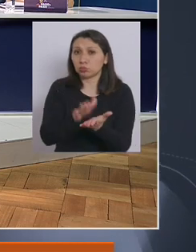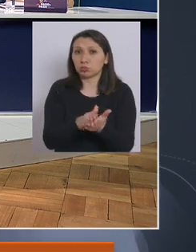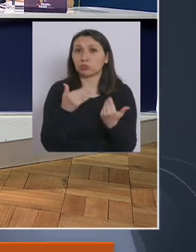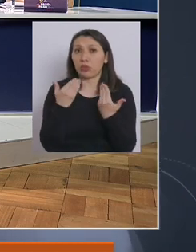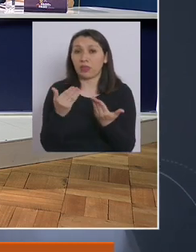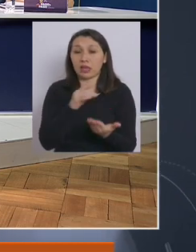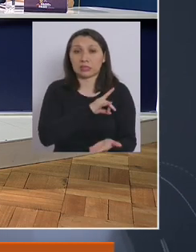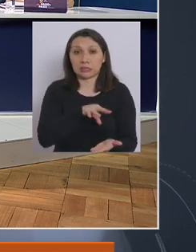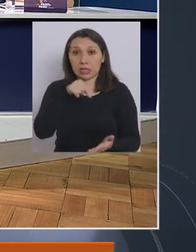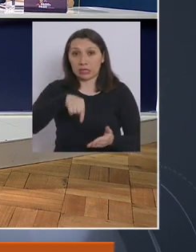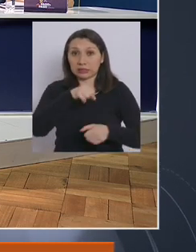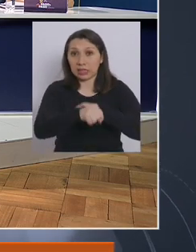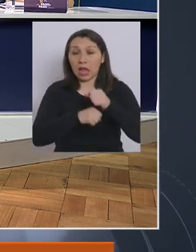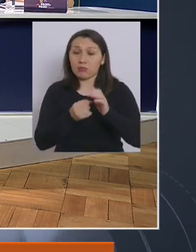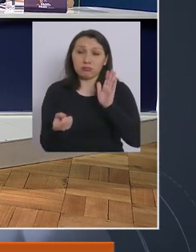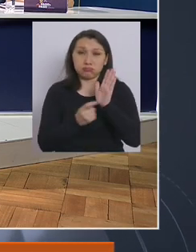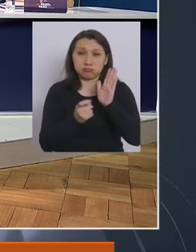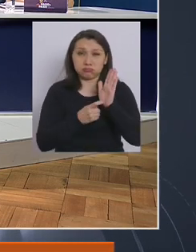en el país durante este año?